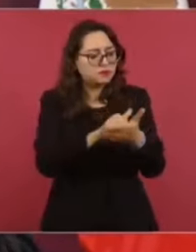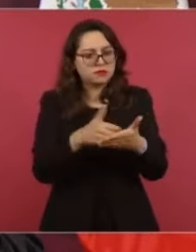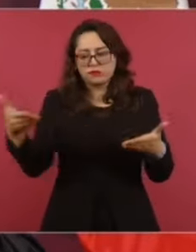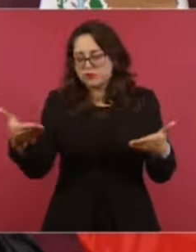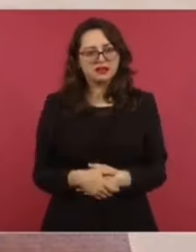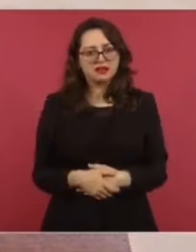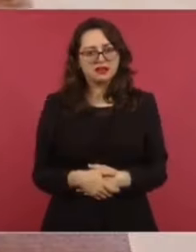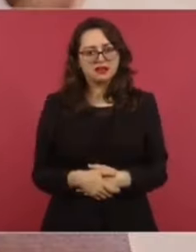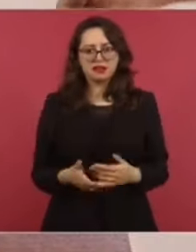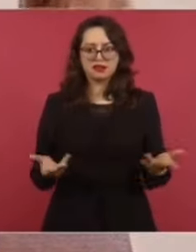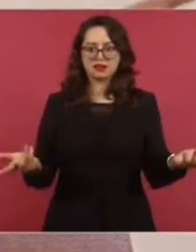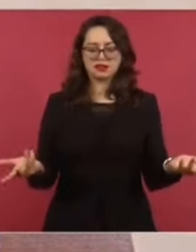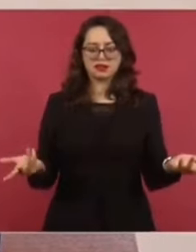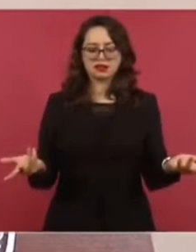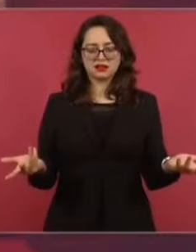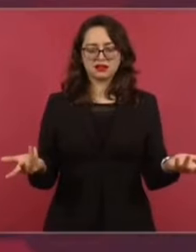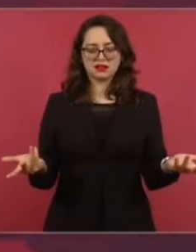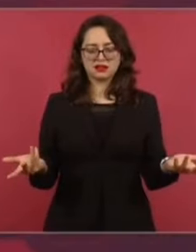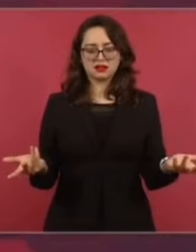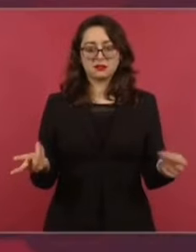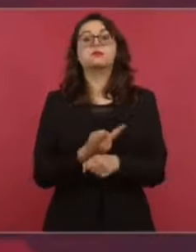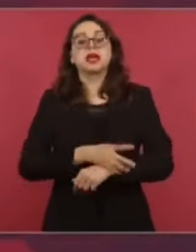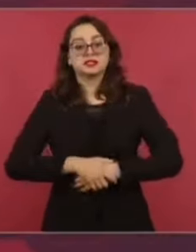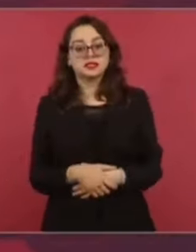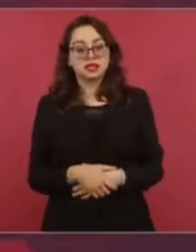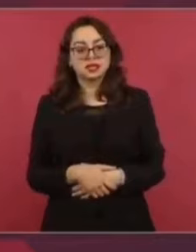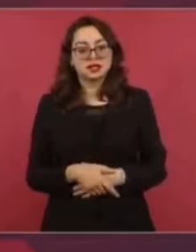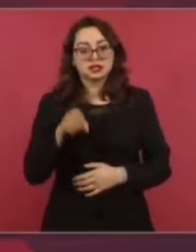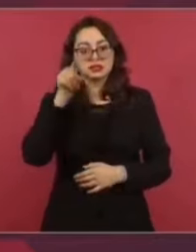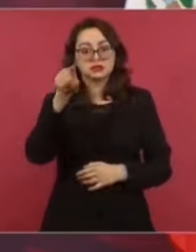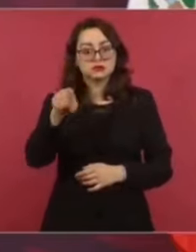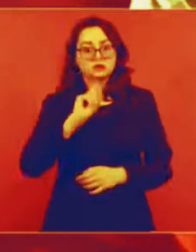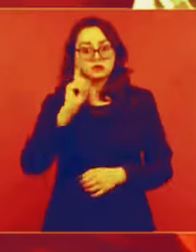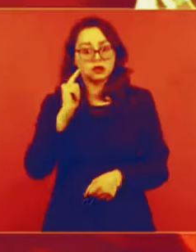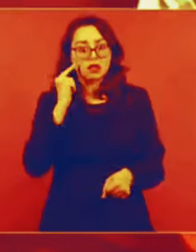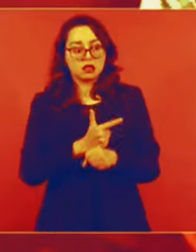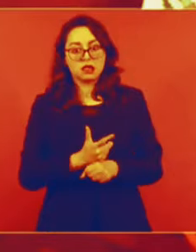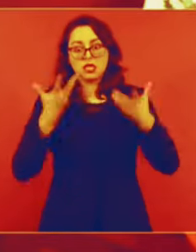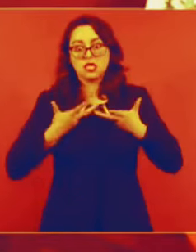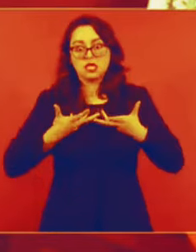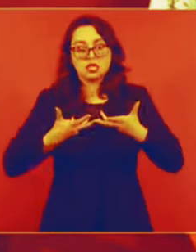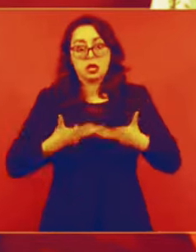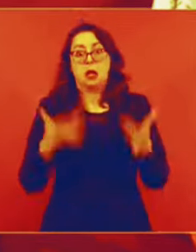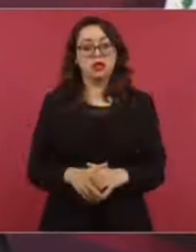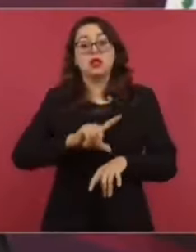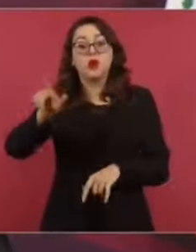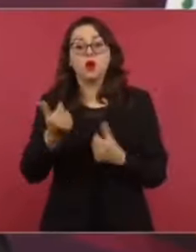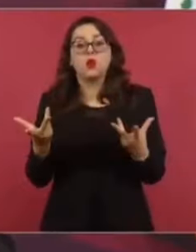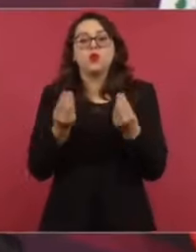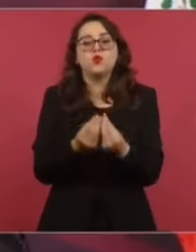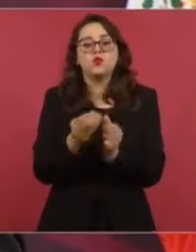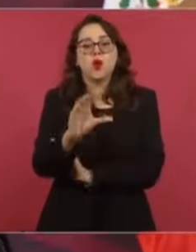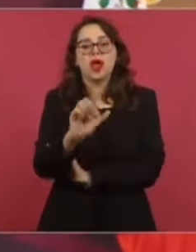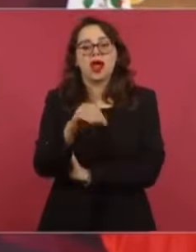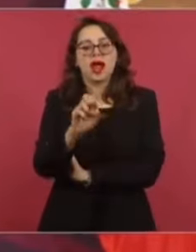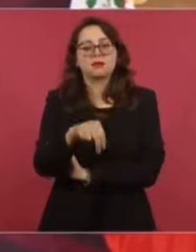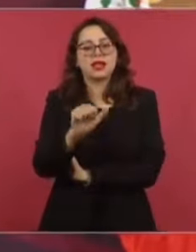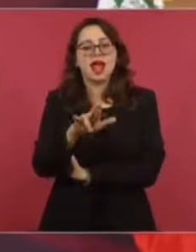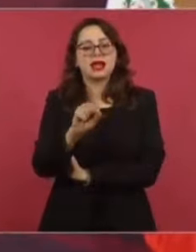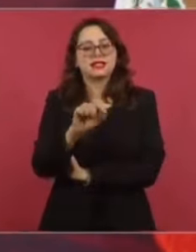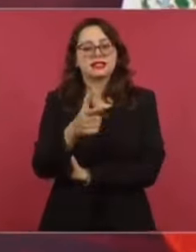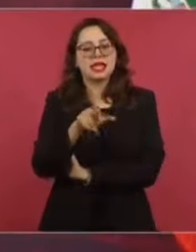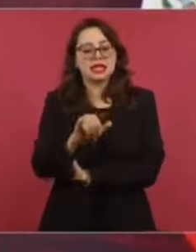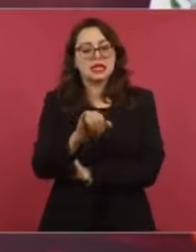a la mitad, y estamos terminando el censo. Cuando se dan cuenta de esto, renuncia, y se va con Carmen Aristegui, a decir que